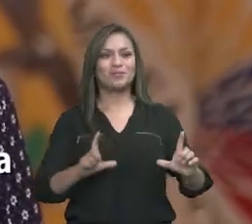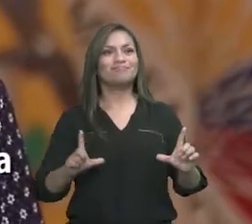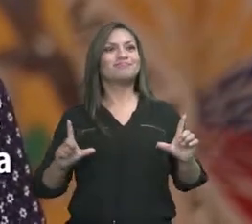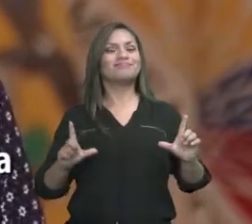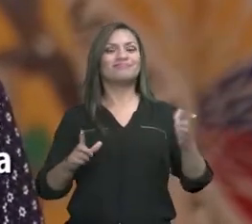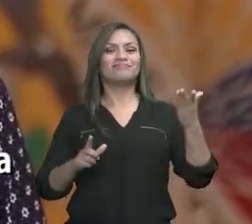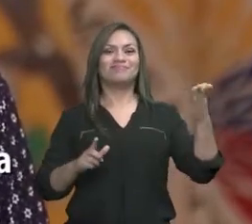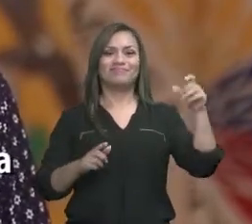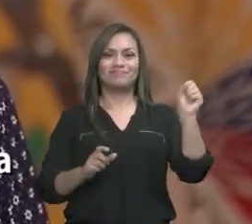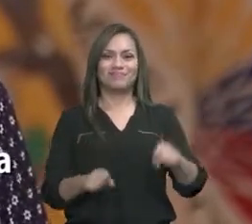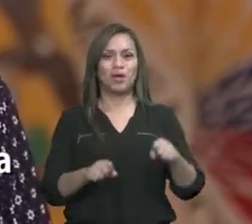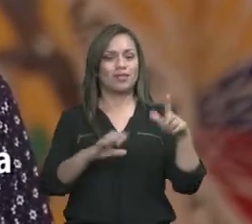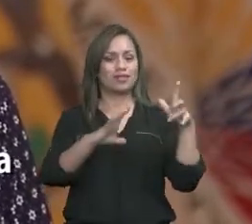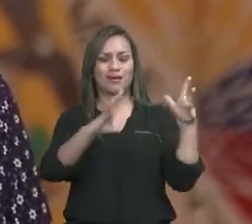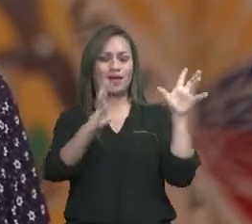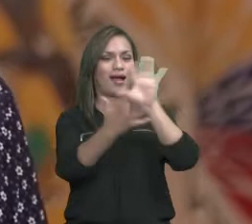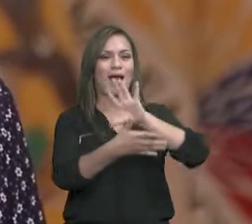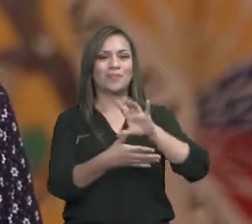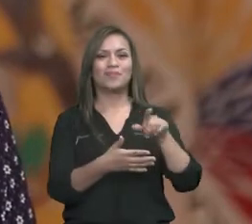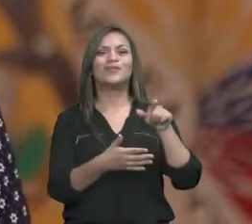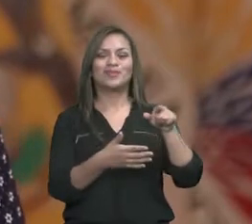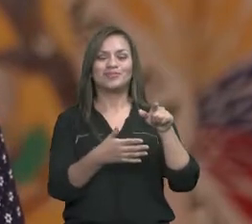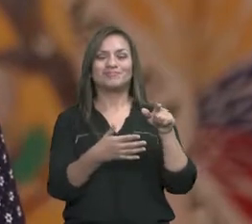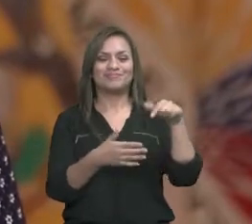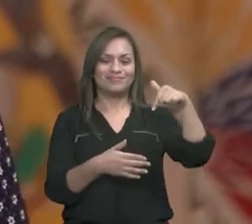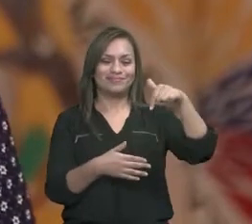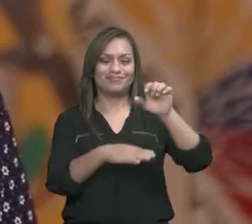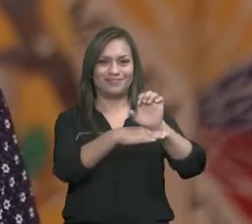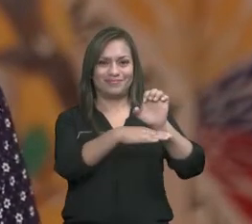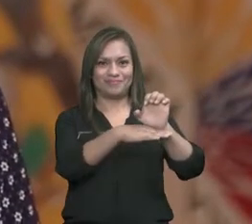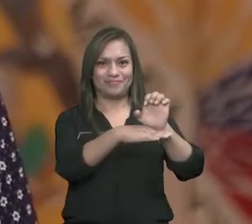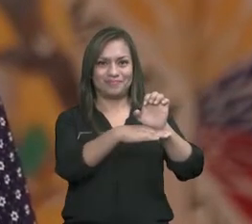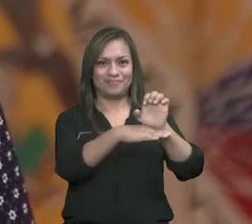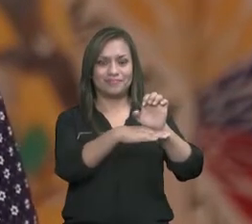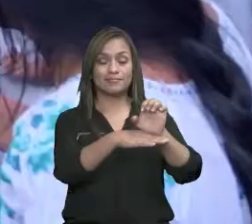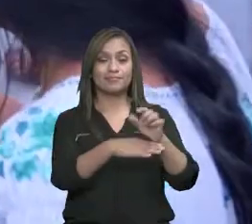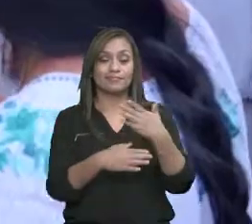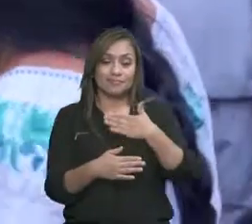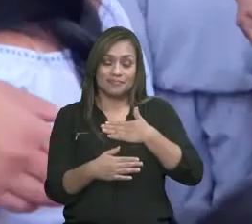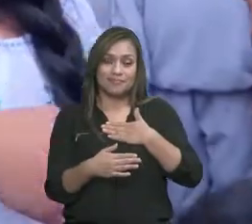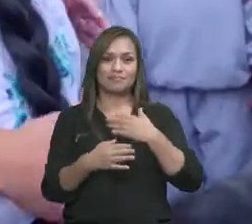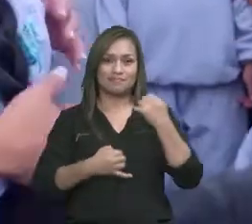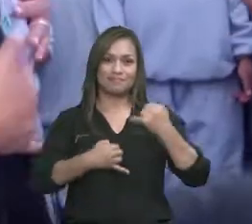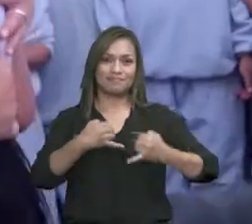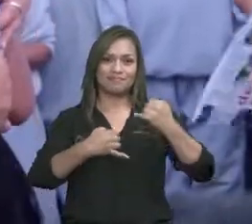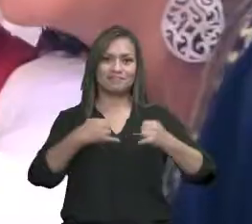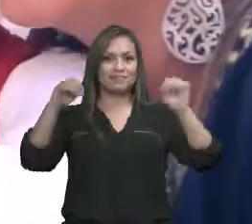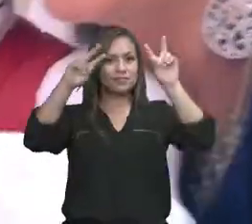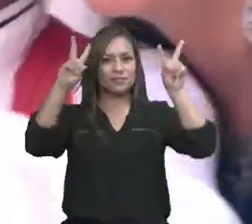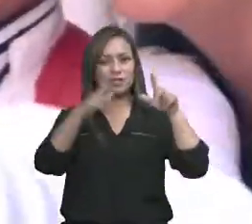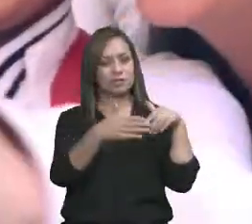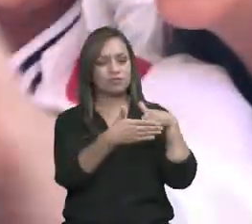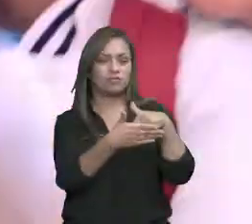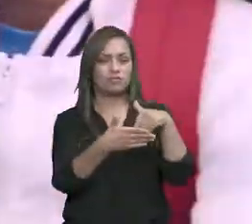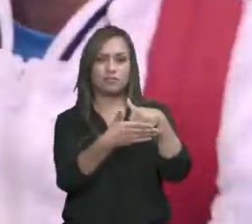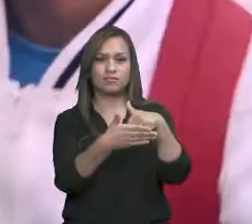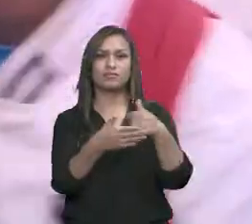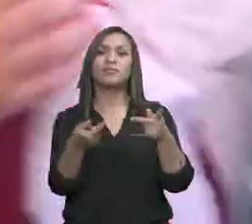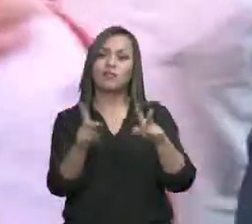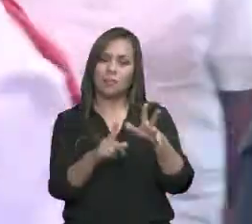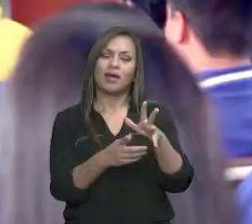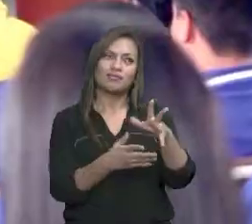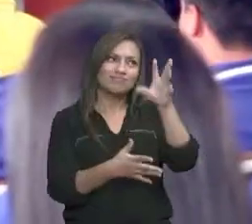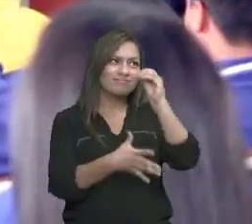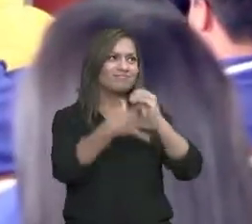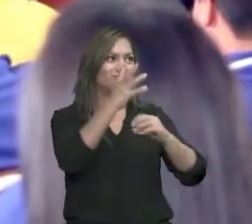hemos podido cumplir un papel decisivo en el cambio histórico de la Revolución Ciudadana. Culmina para mí un periodo lleno de